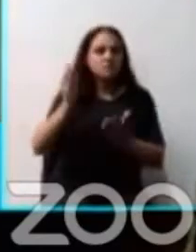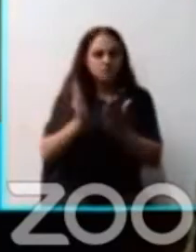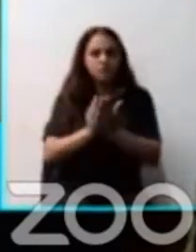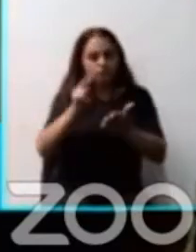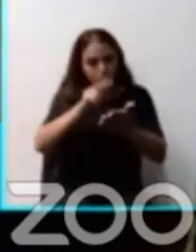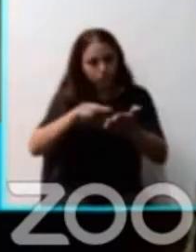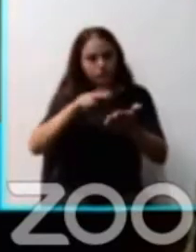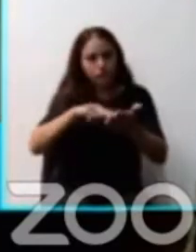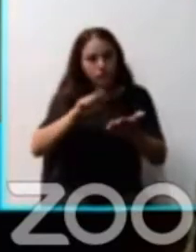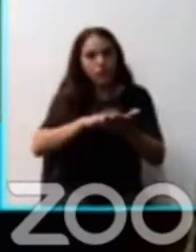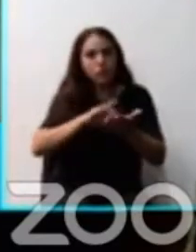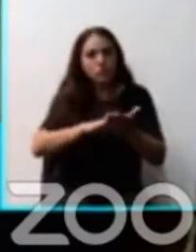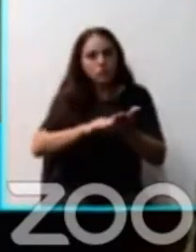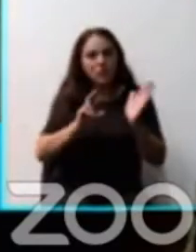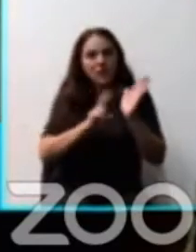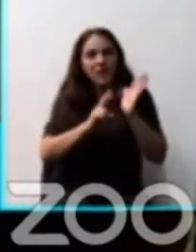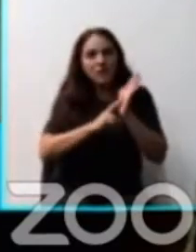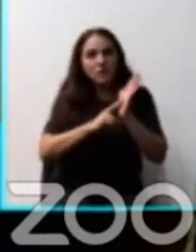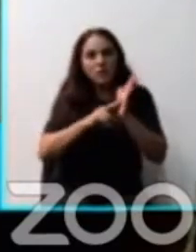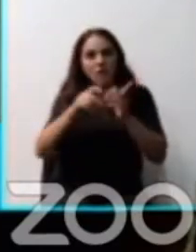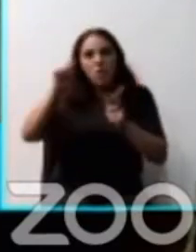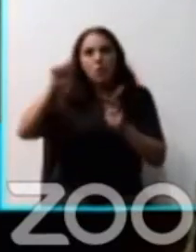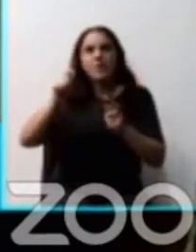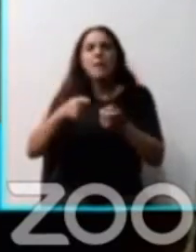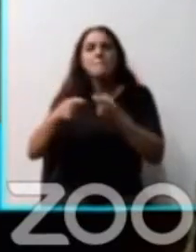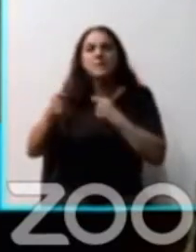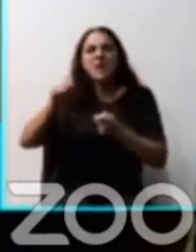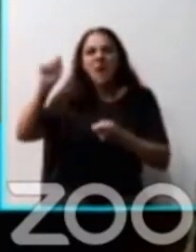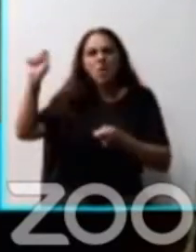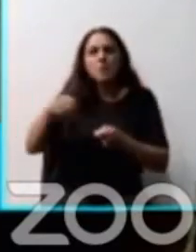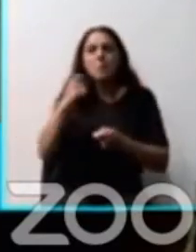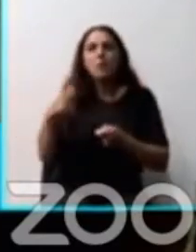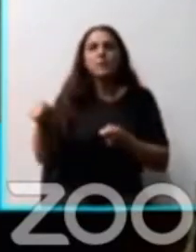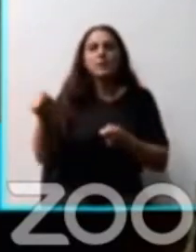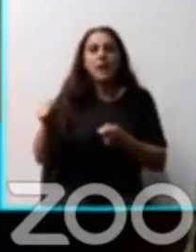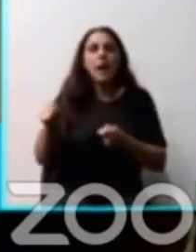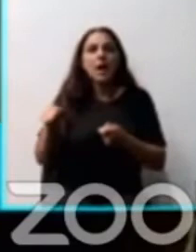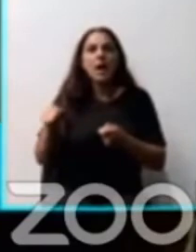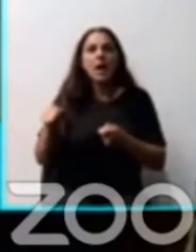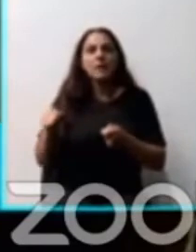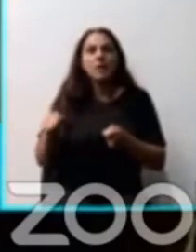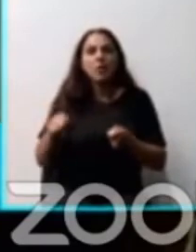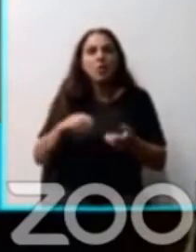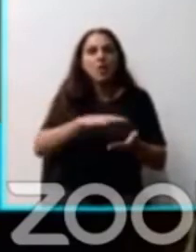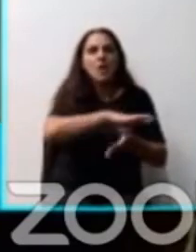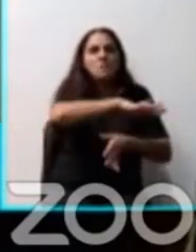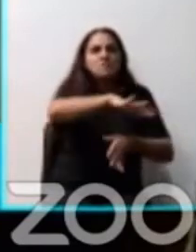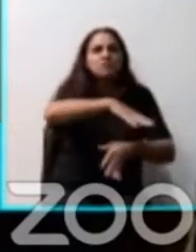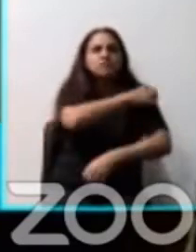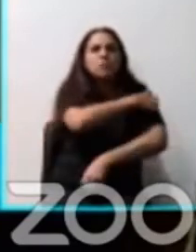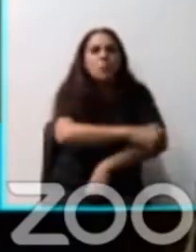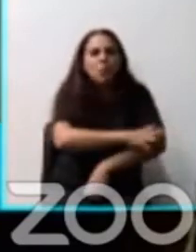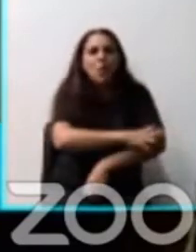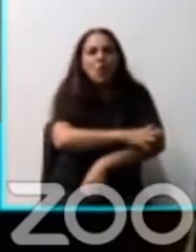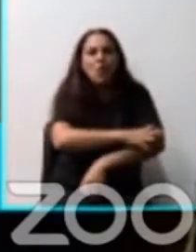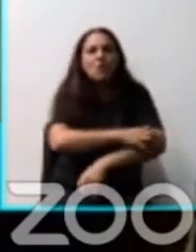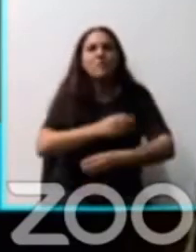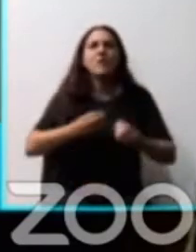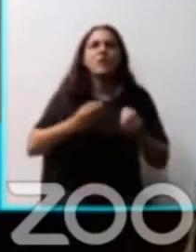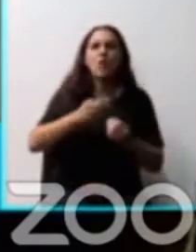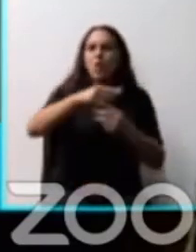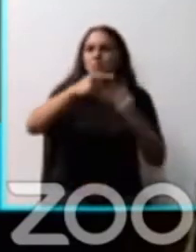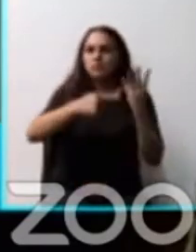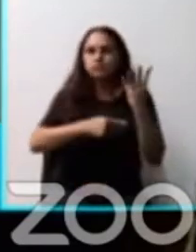del mercado inmobiliario, la dolarización, la expulsión de las villas. Justamente una gran